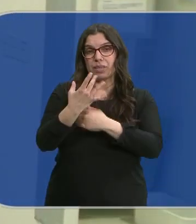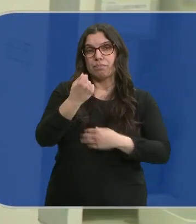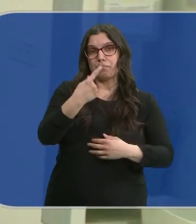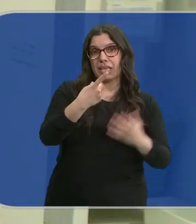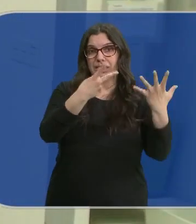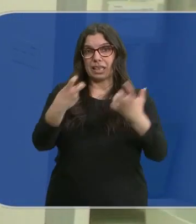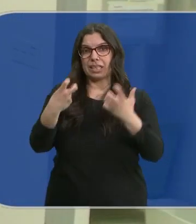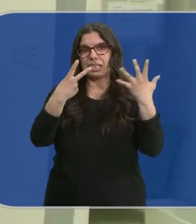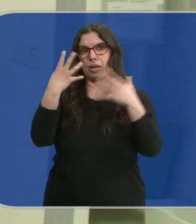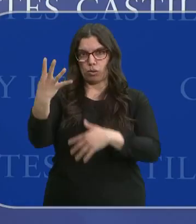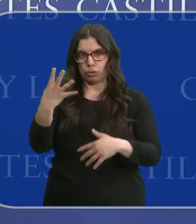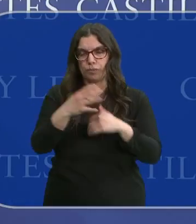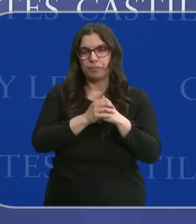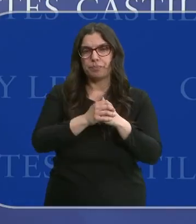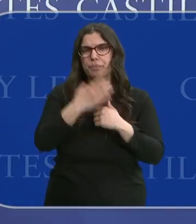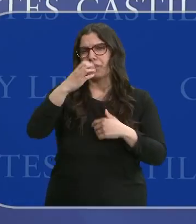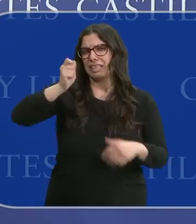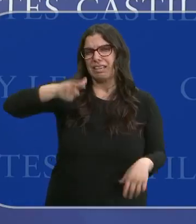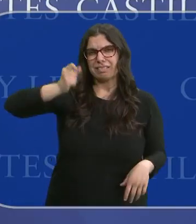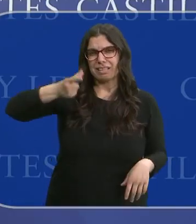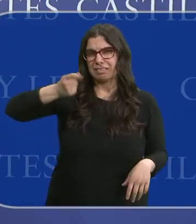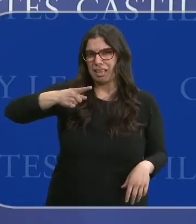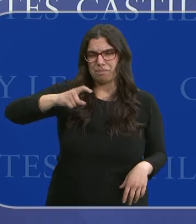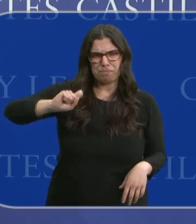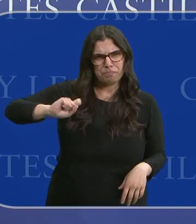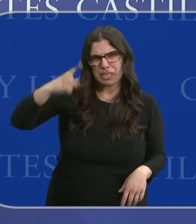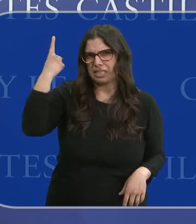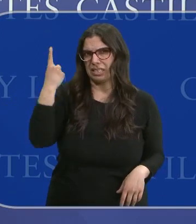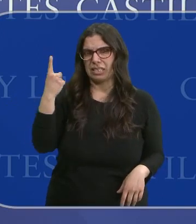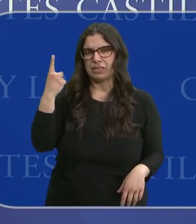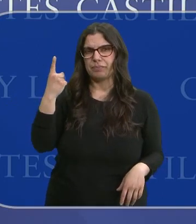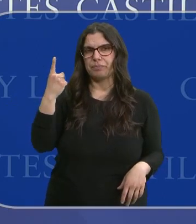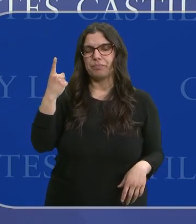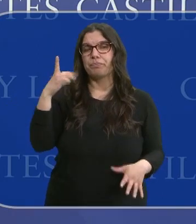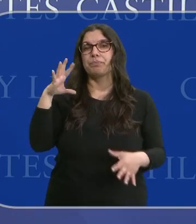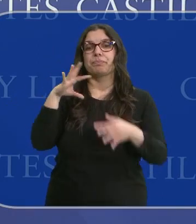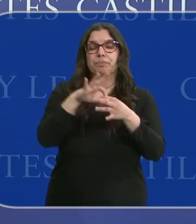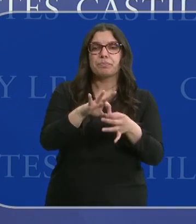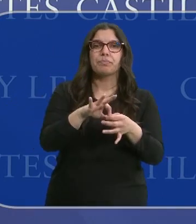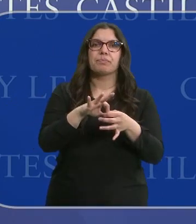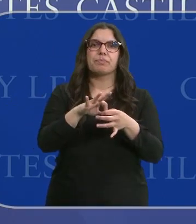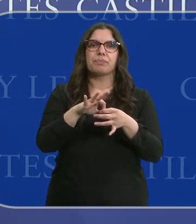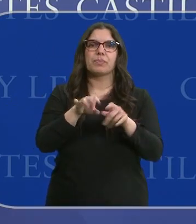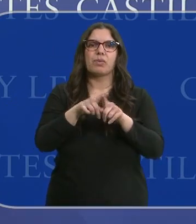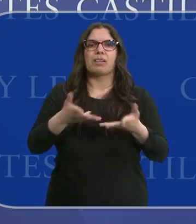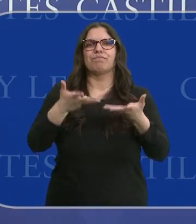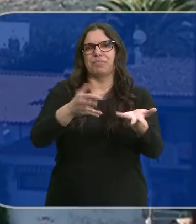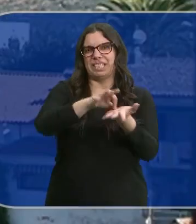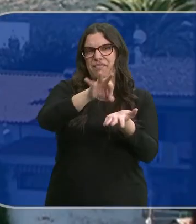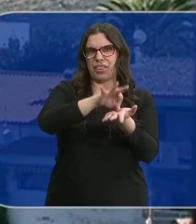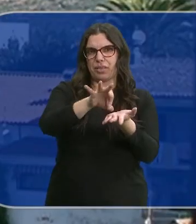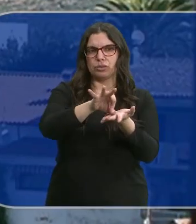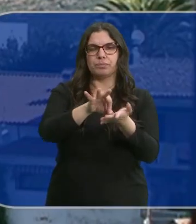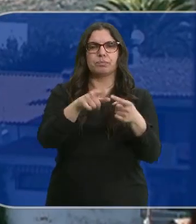.774 quejas. La queja más común son aquellas relacionadas con la prestación de servicios.